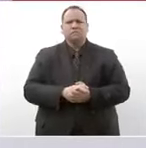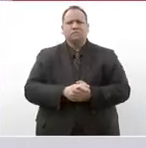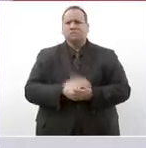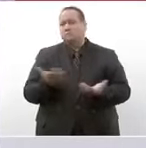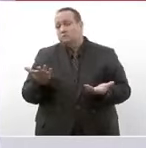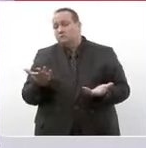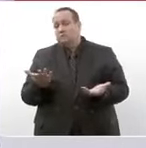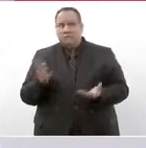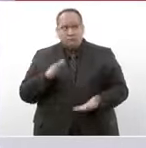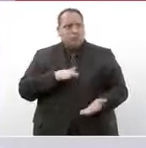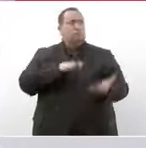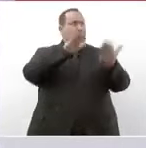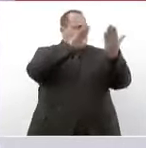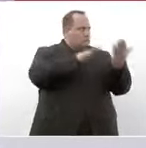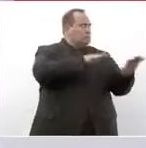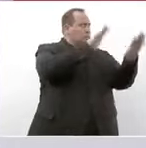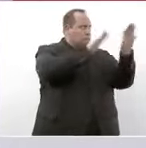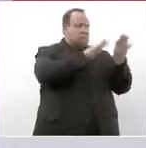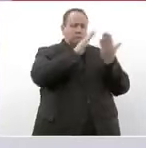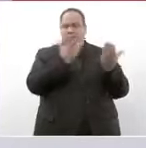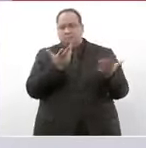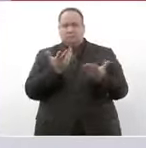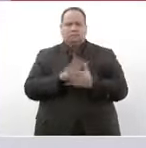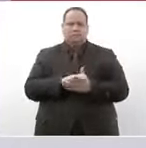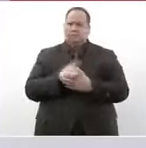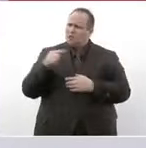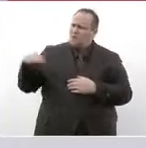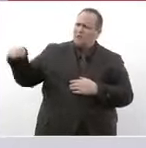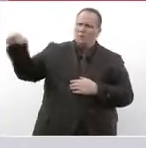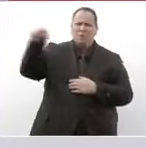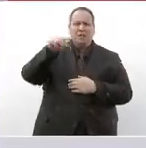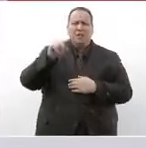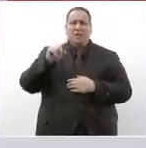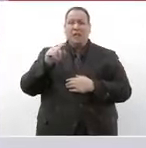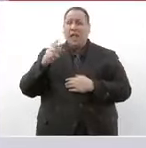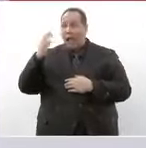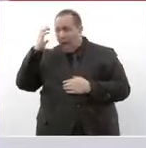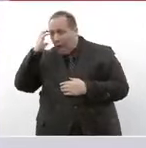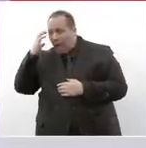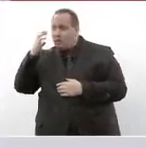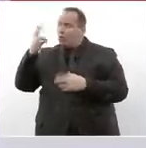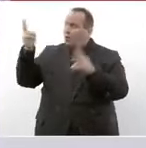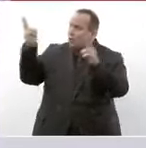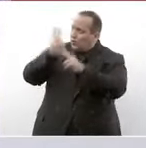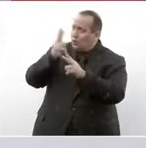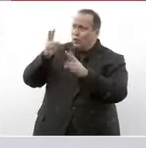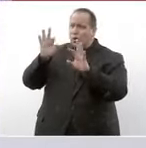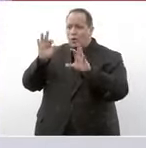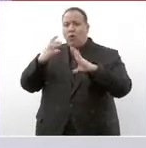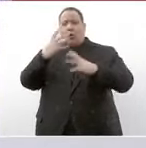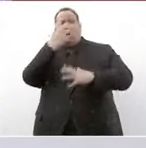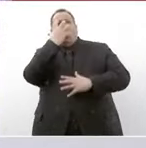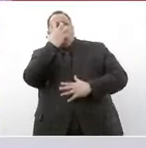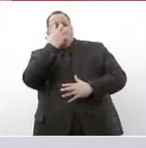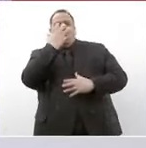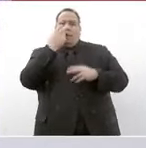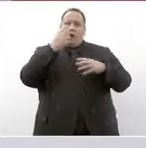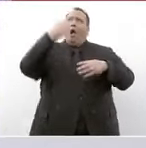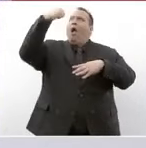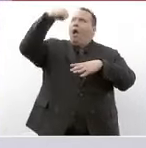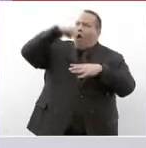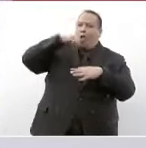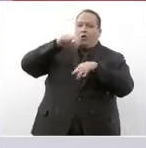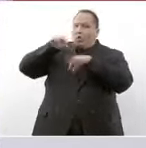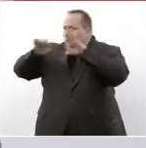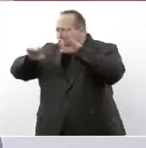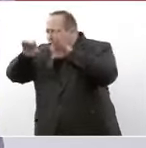enfrentar el reto el desafío de que nadie se quedara sin una cama sin un ventilador sin un médico sin una